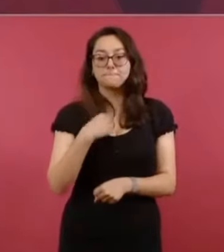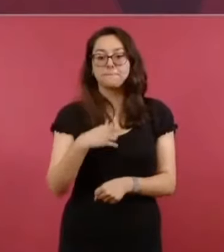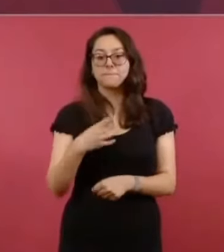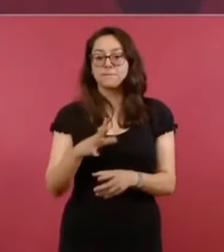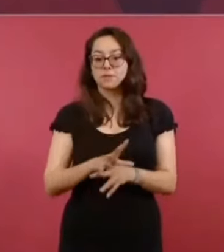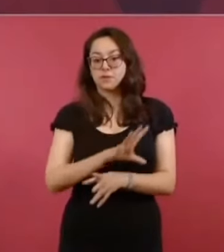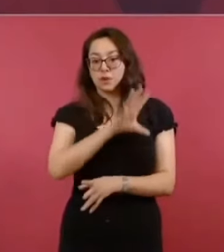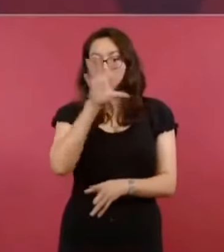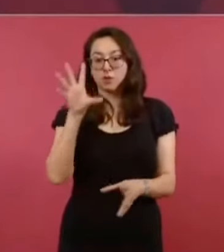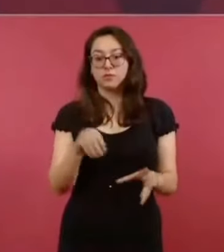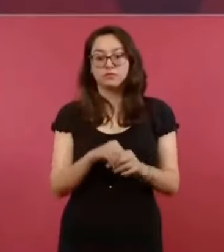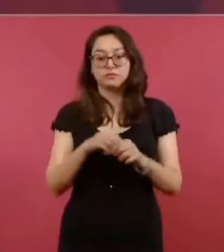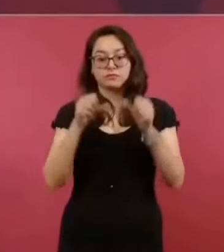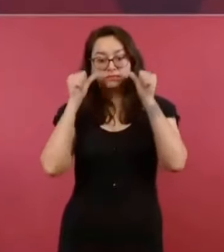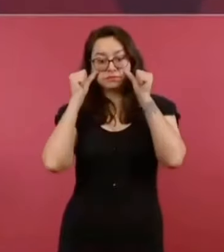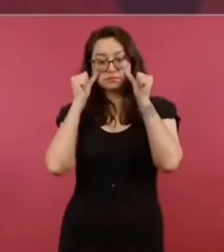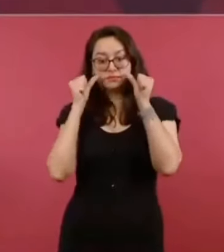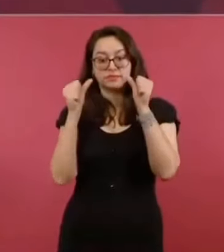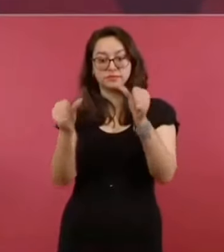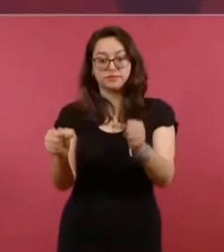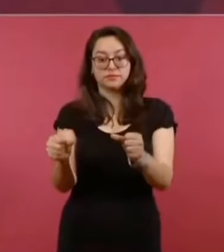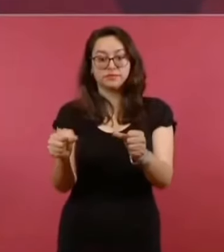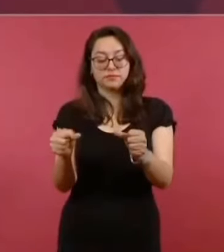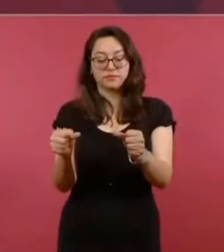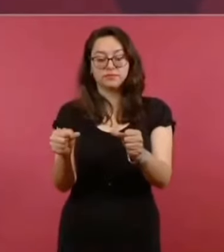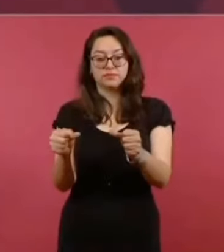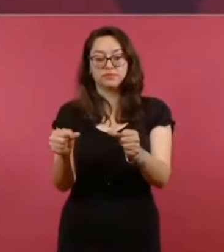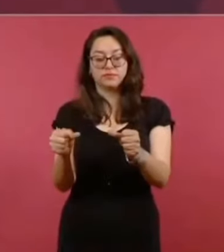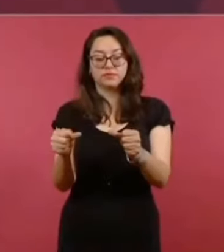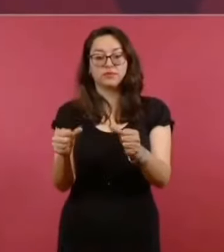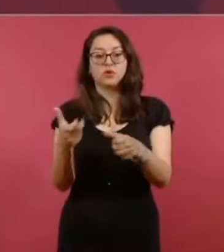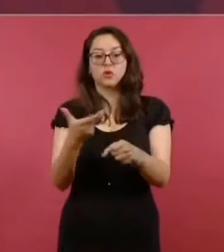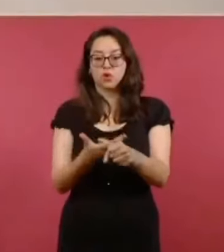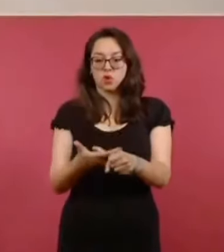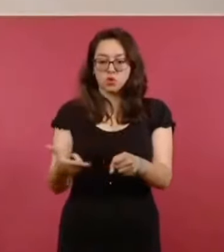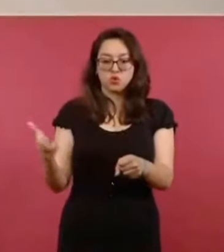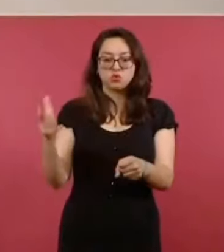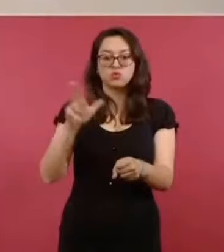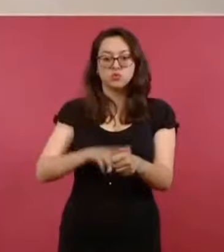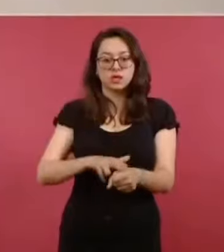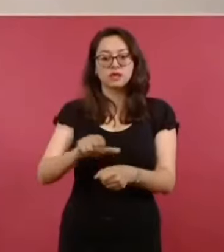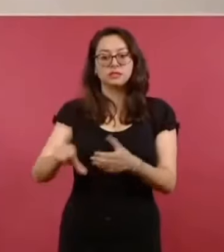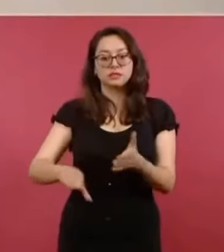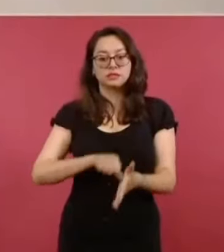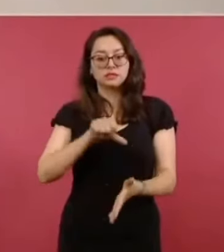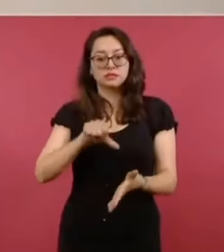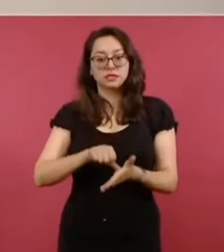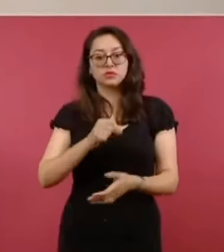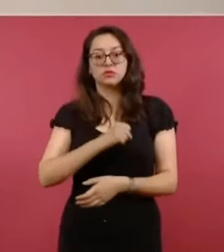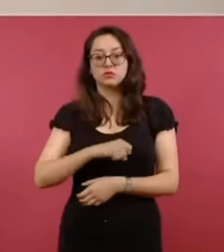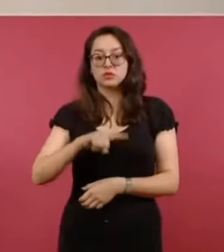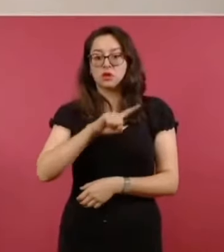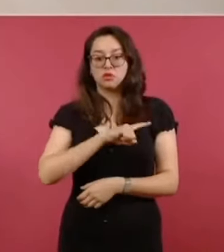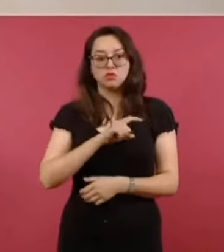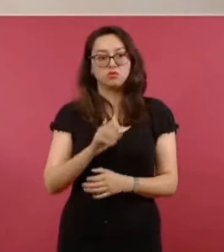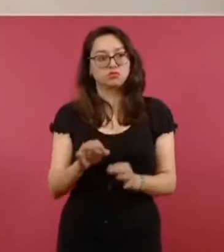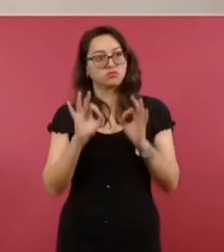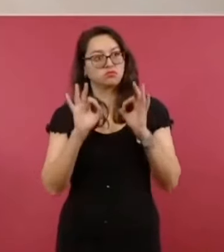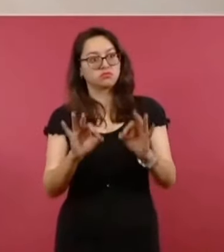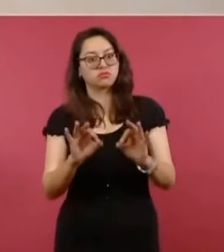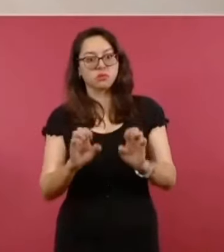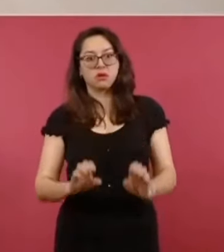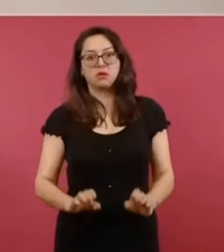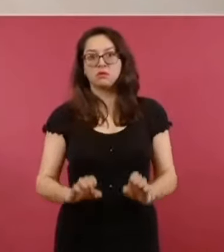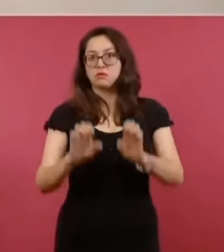todos los equipos, que estén los hospitales, los centros de salud en muy buen estado, que se